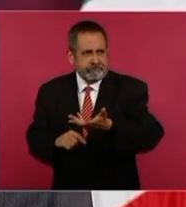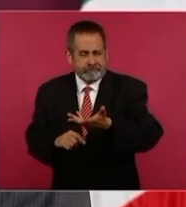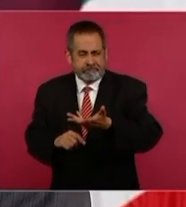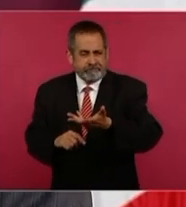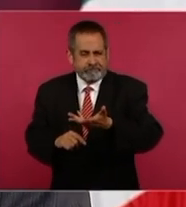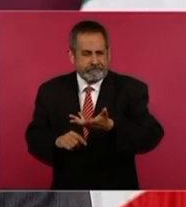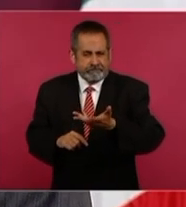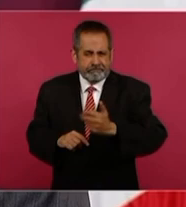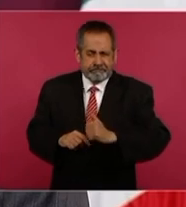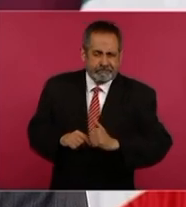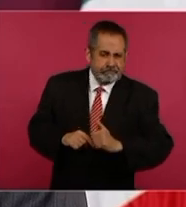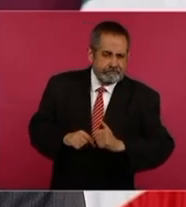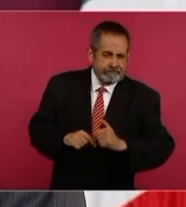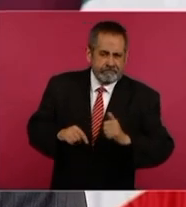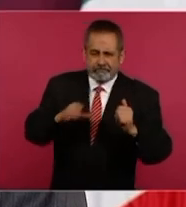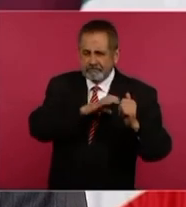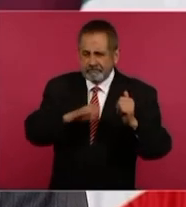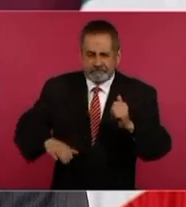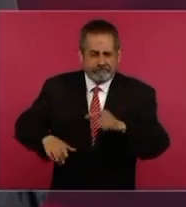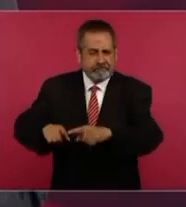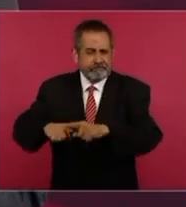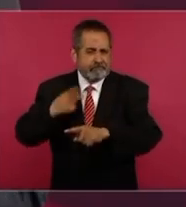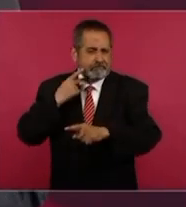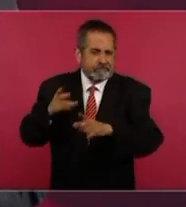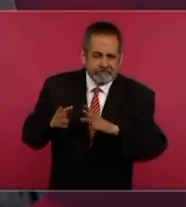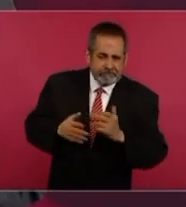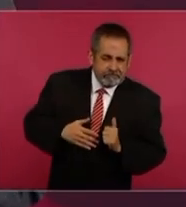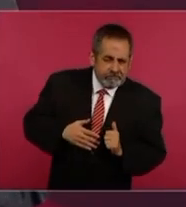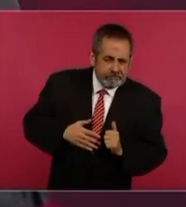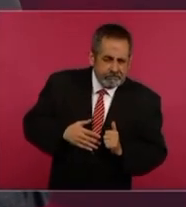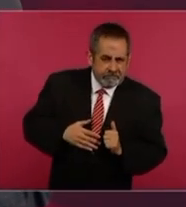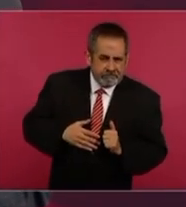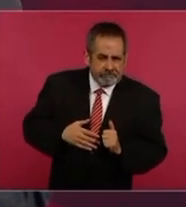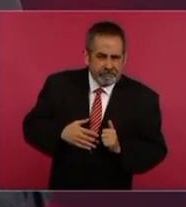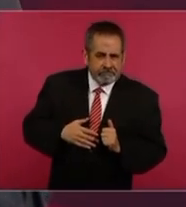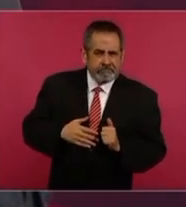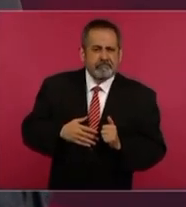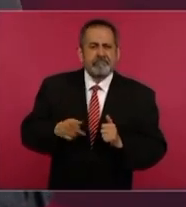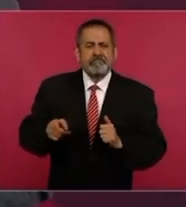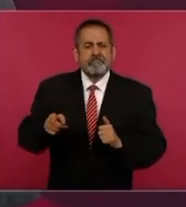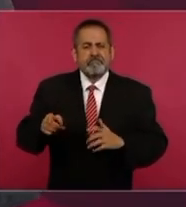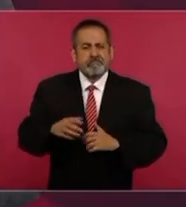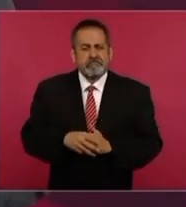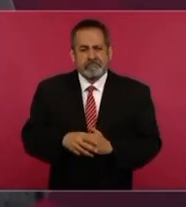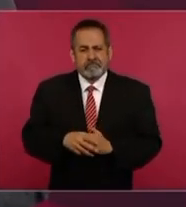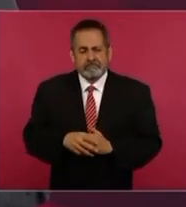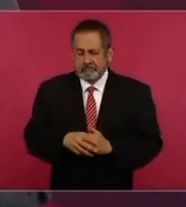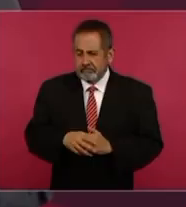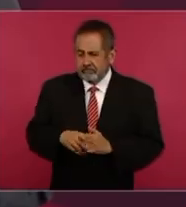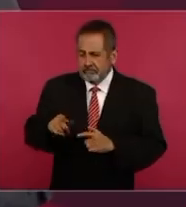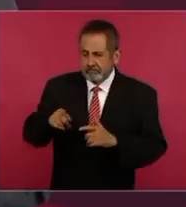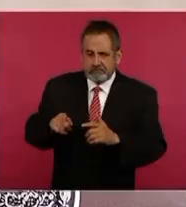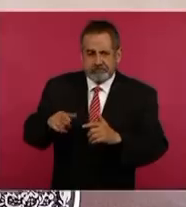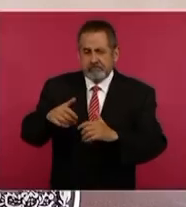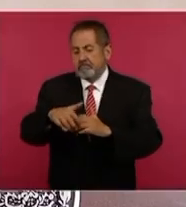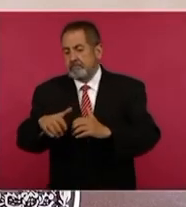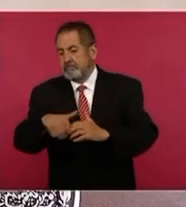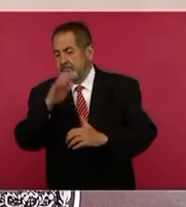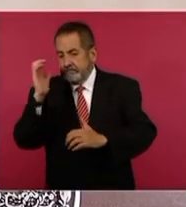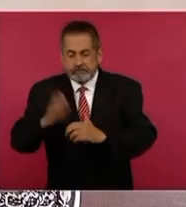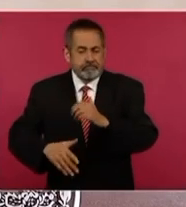de un dirigente, de un político cuando ya termina su ciclo o se muere?